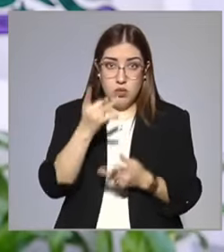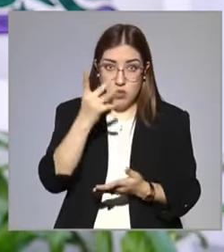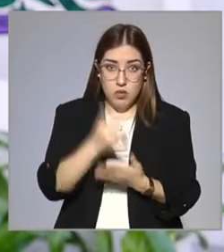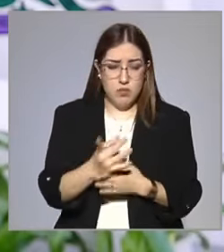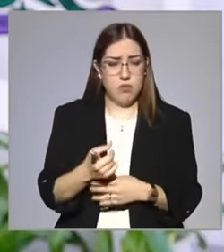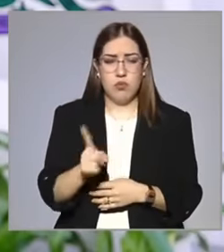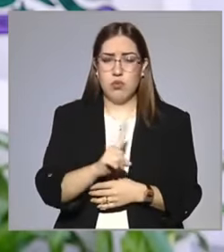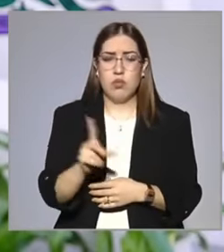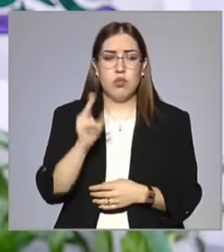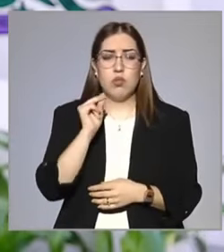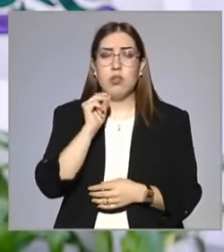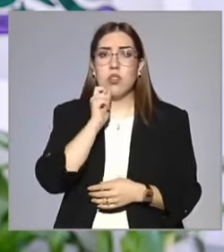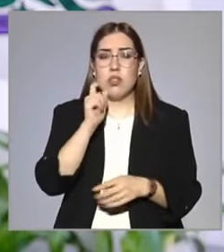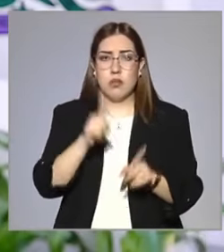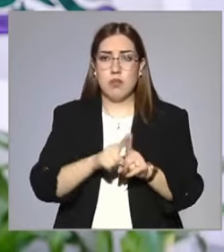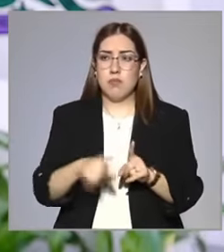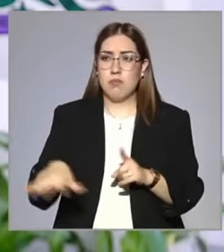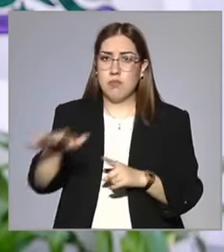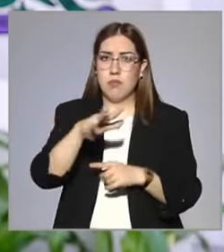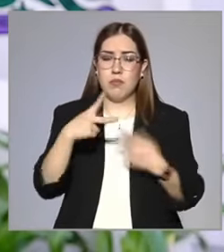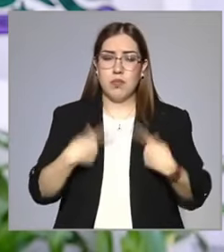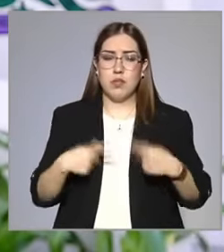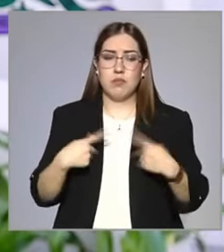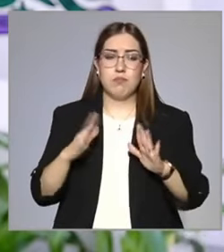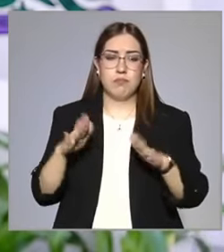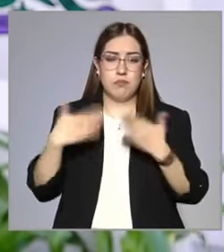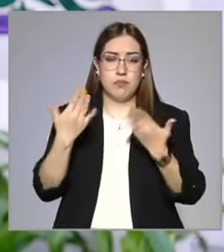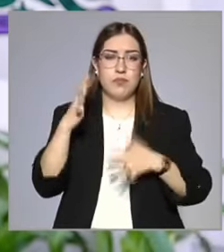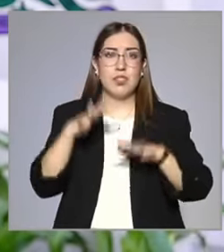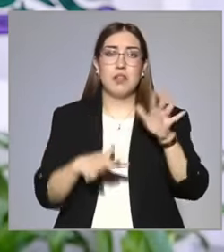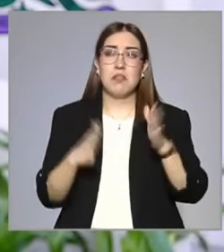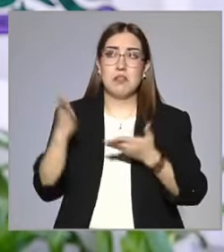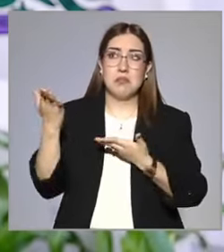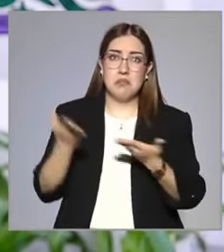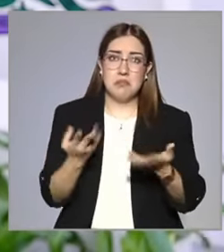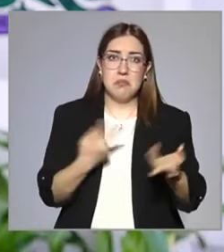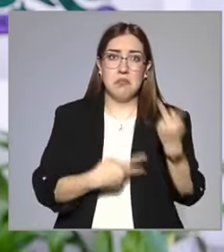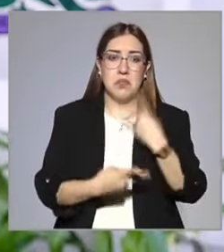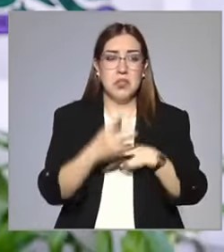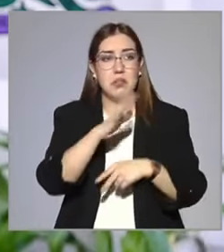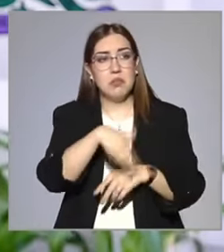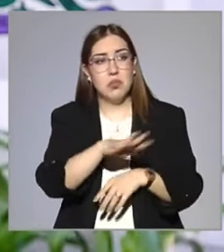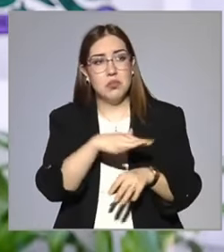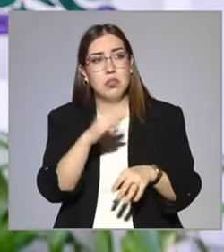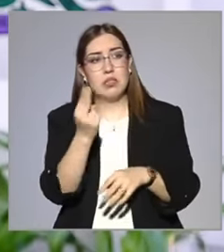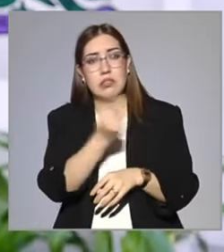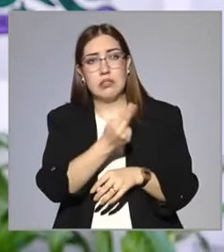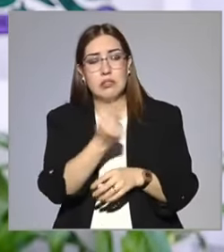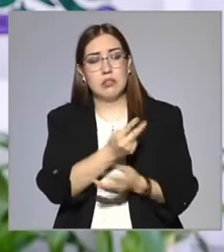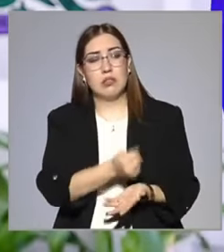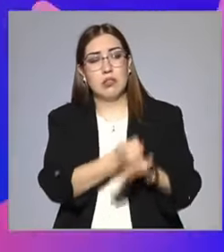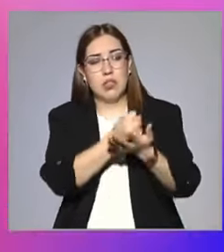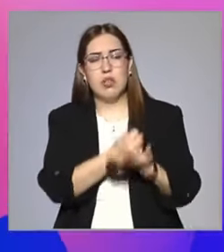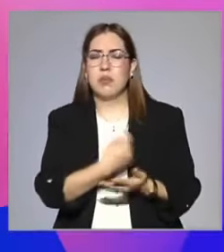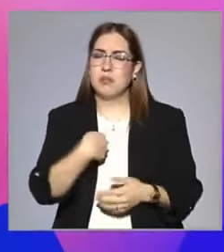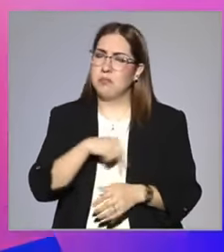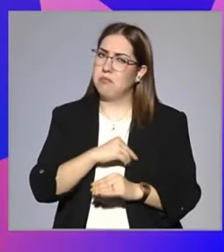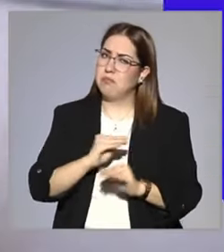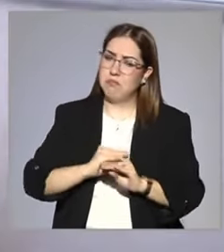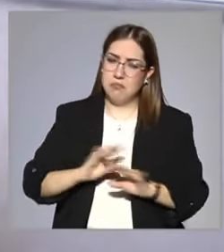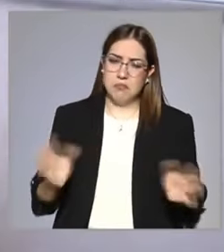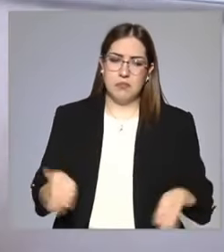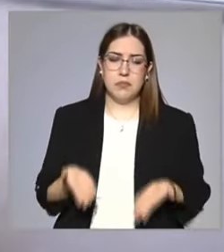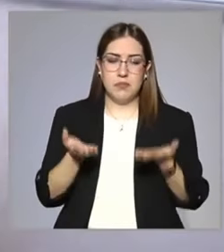sino también al público externo. Muchas veces vienen buscando una terapéutica alterna y aquí se las podemos dar.